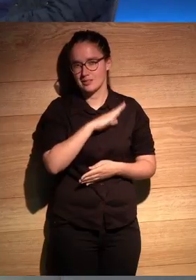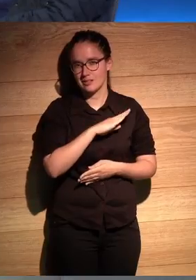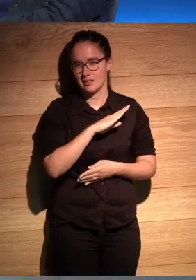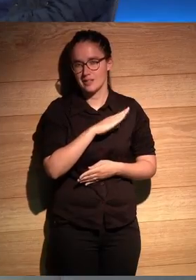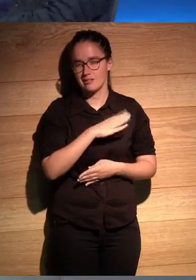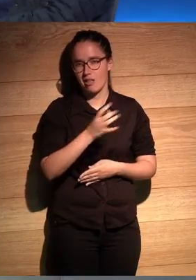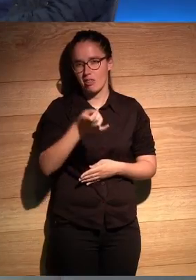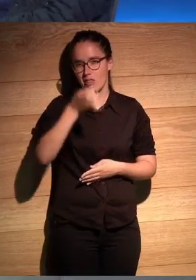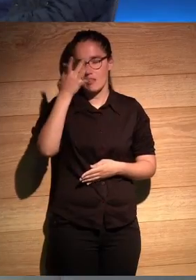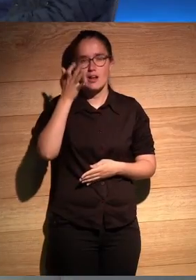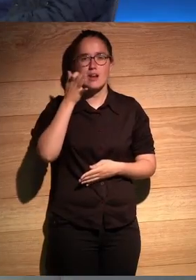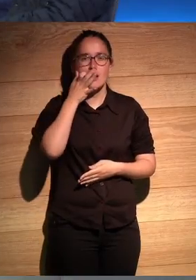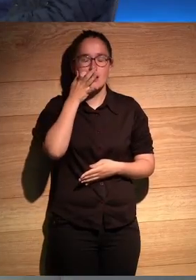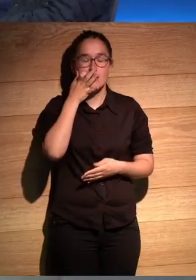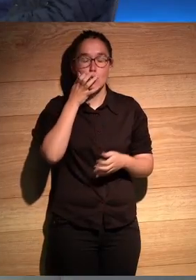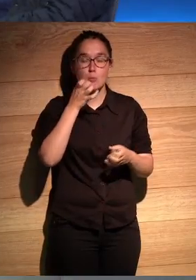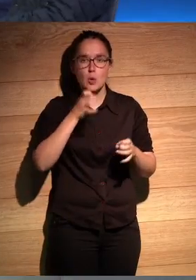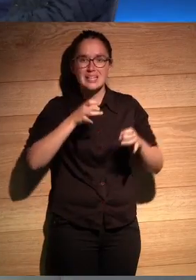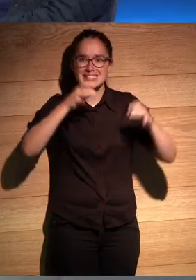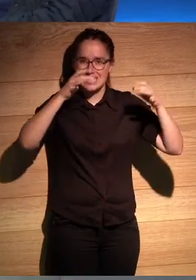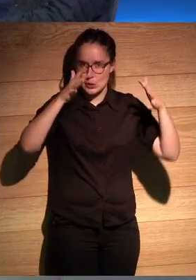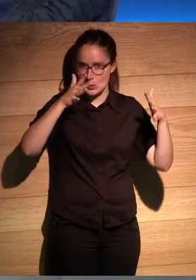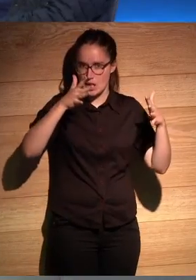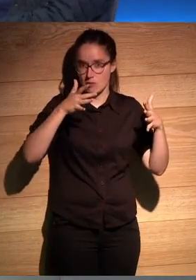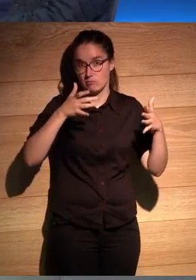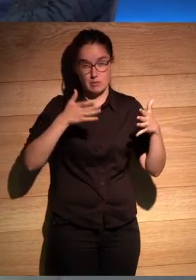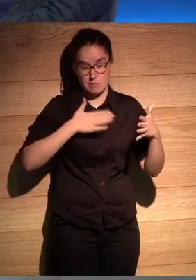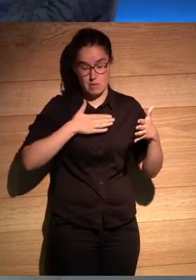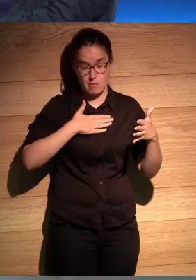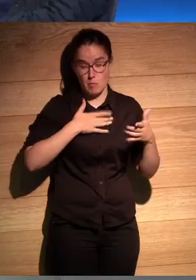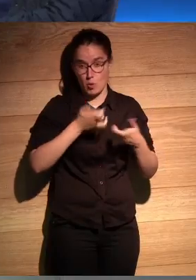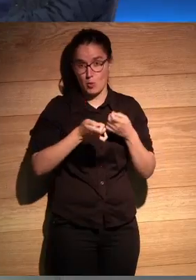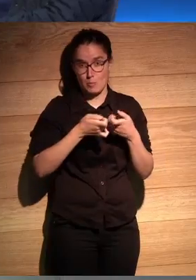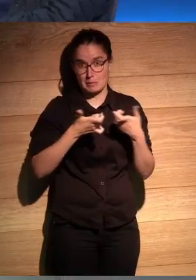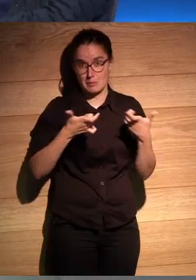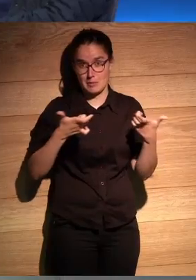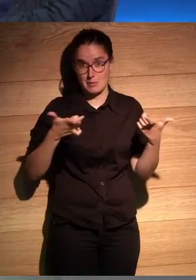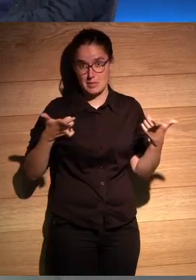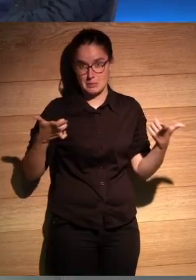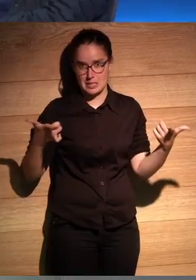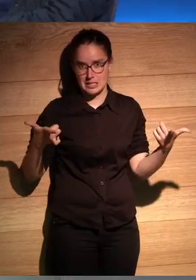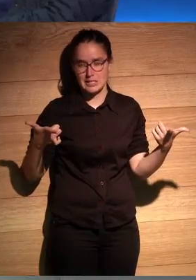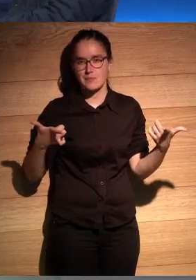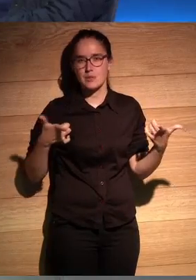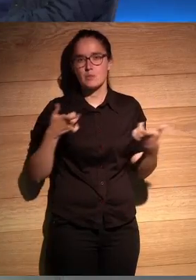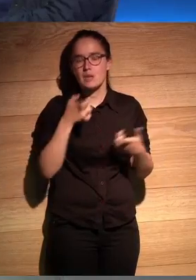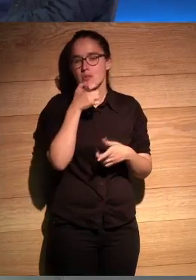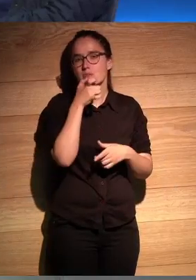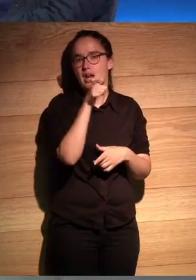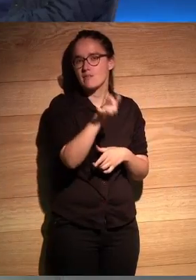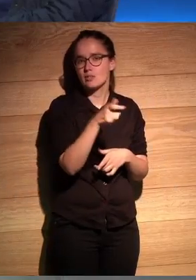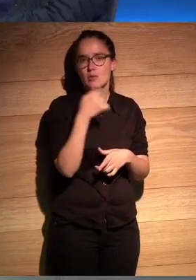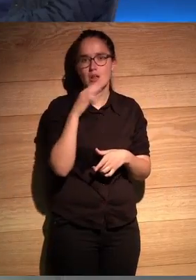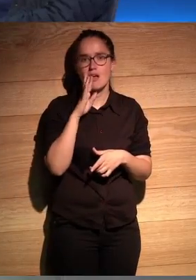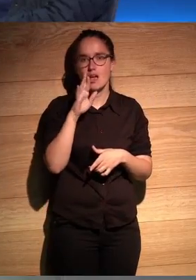esa idea de que la realidad es misteriosa para mí cada vez la realidad es más misteriosa siguiendo a Rulfo cada vez las palabras como